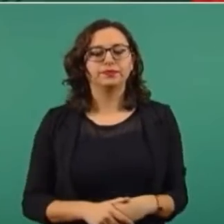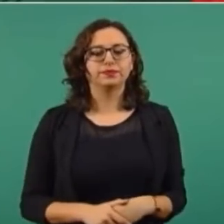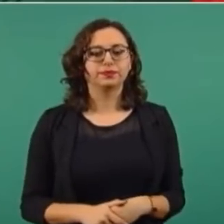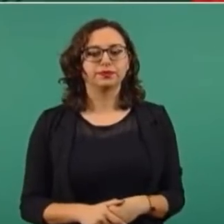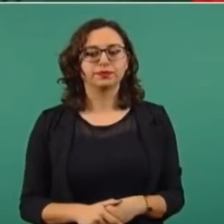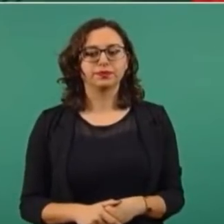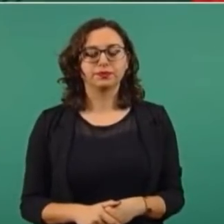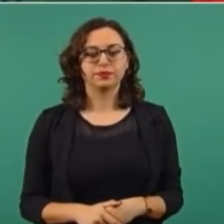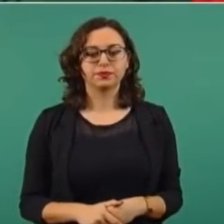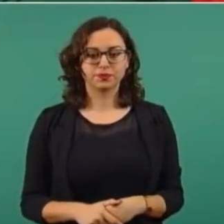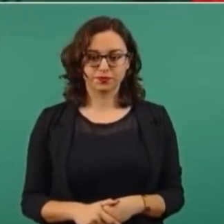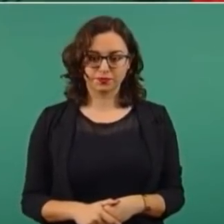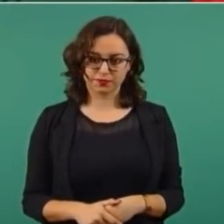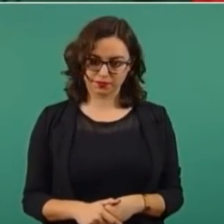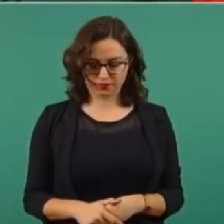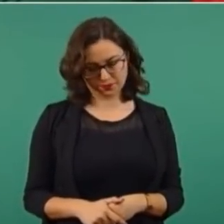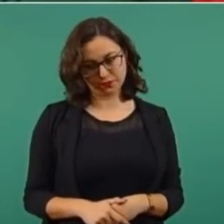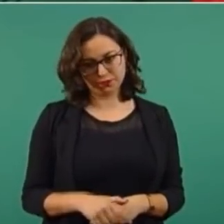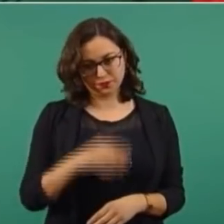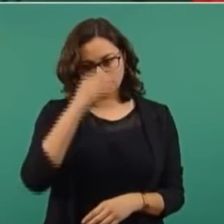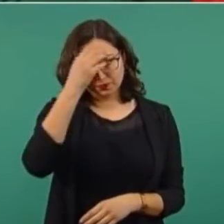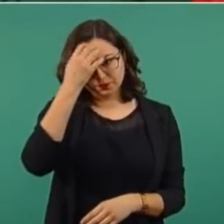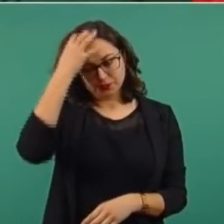si se quisiera tener